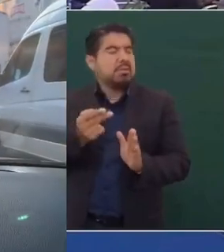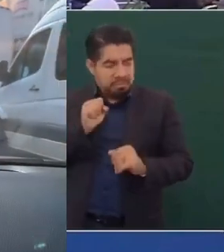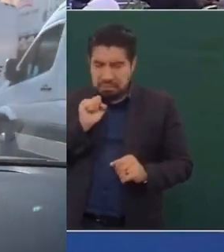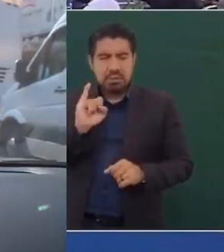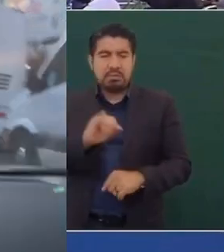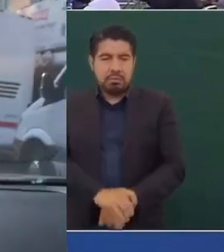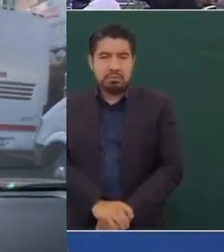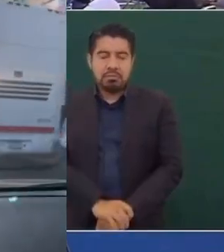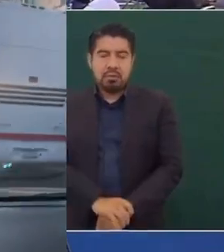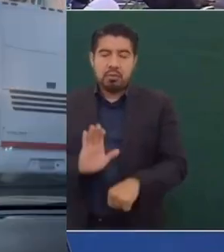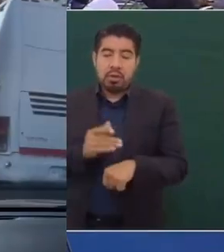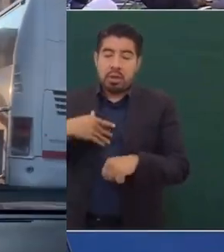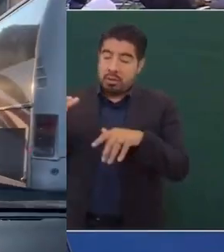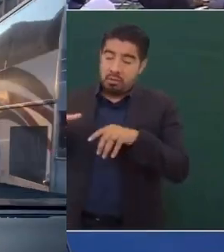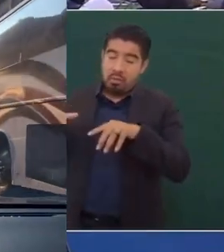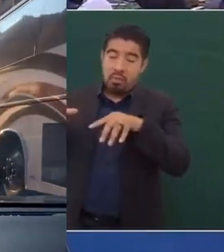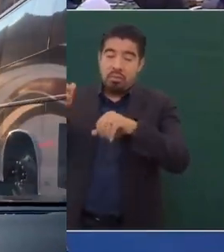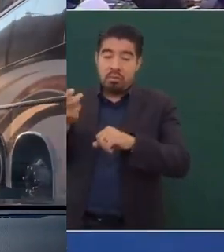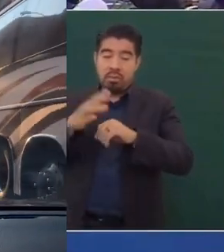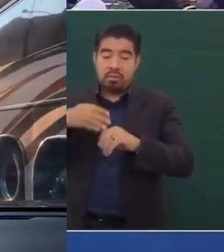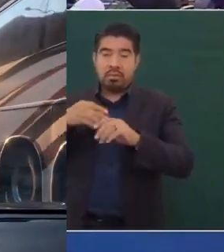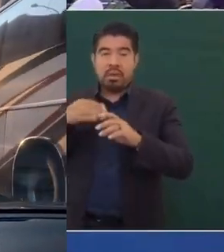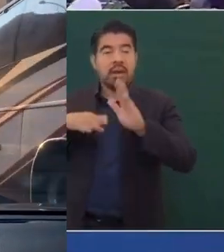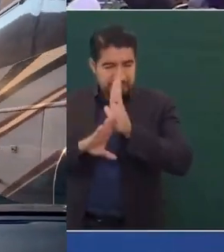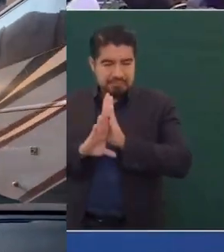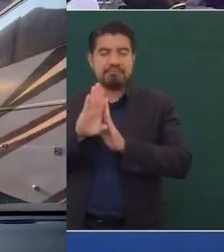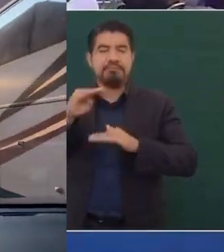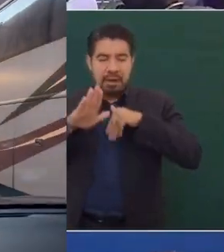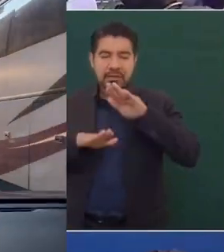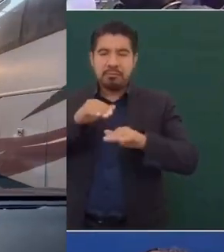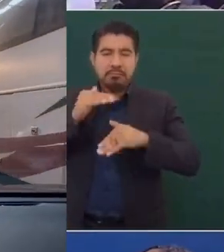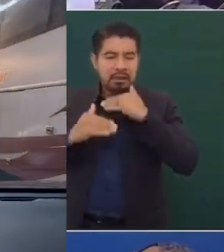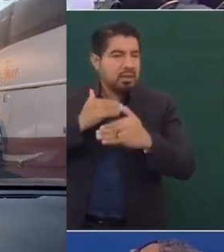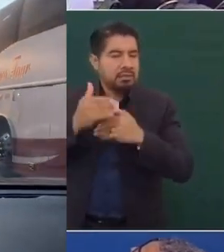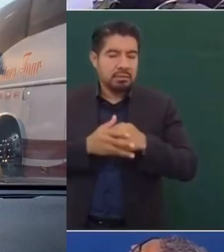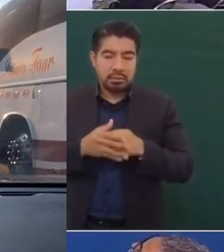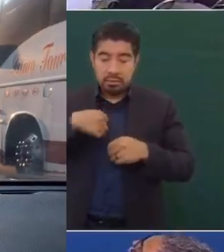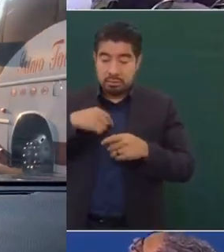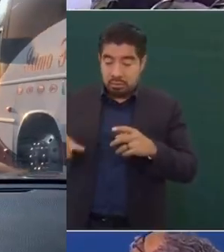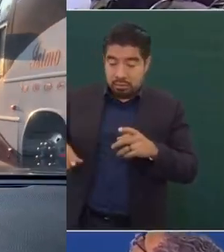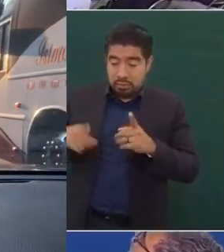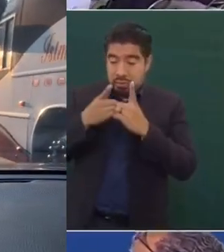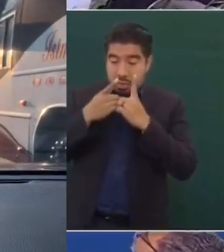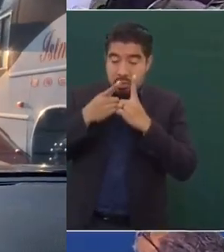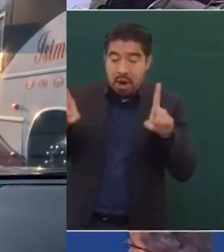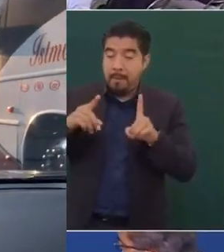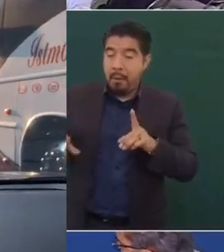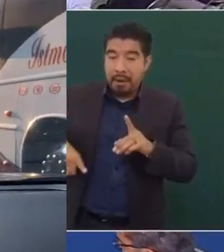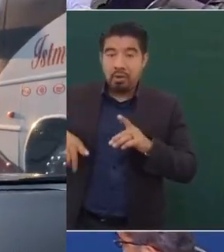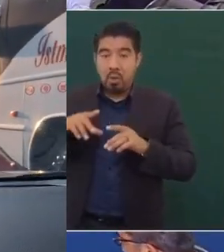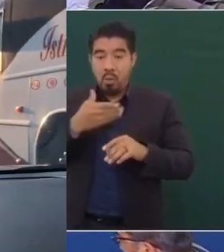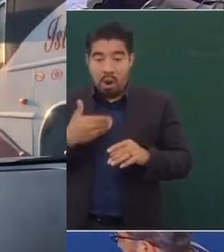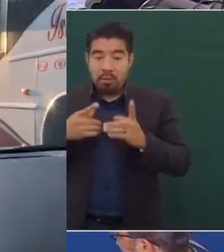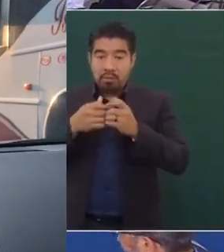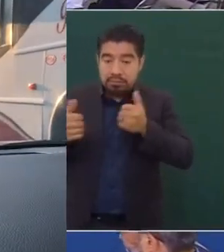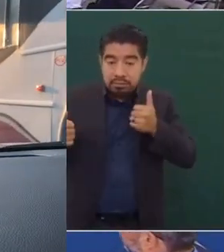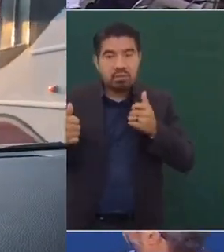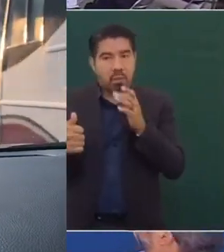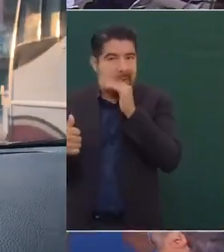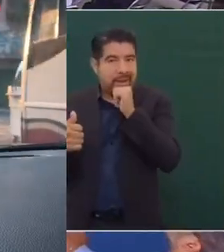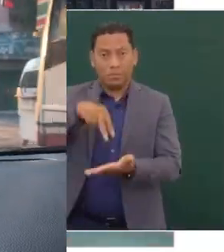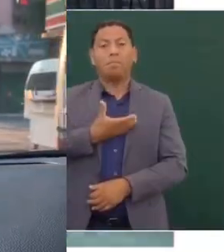Porque es con el pueblo con el que se puede avanzar. No debe de haber divorcio entre pueblo y gobierno cuando se